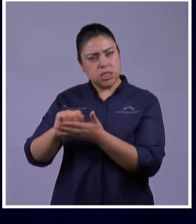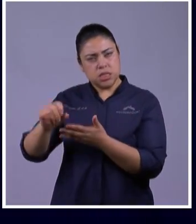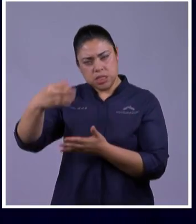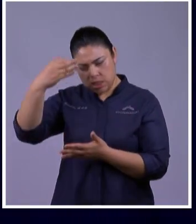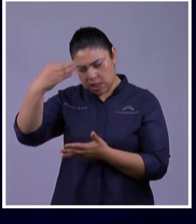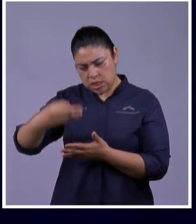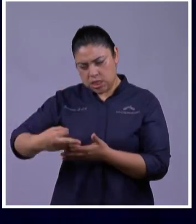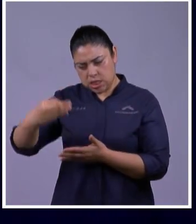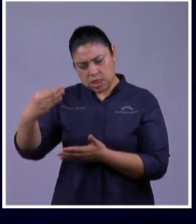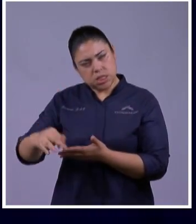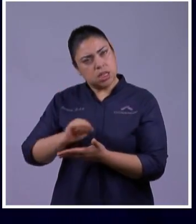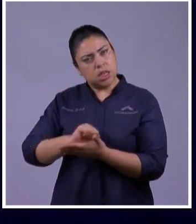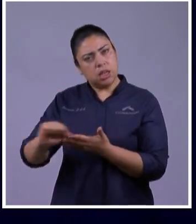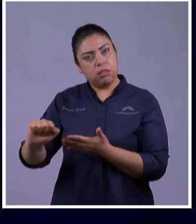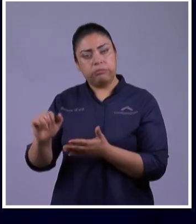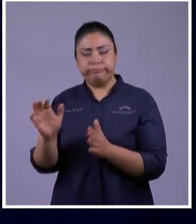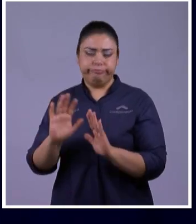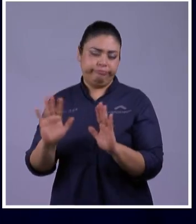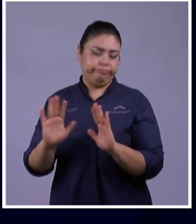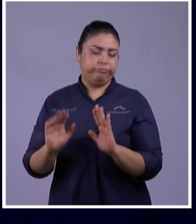ay jesús